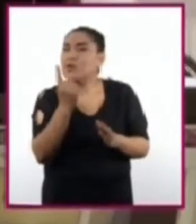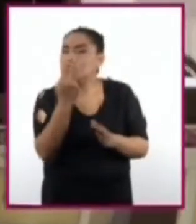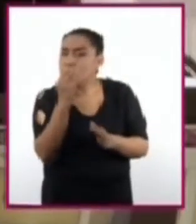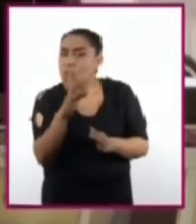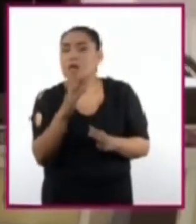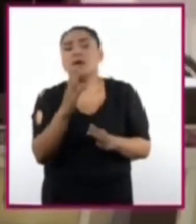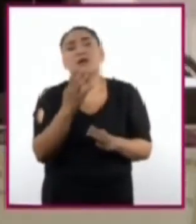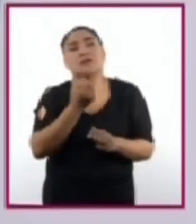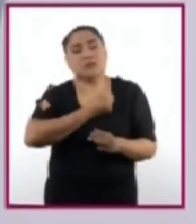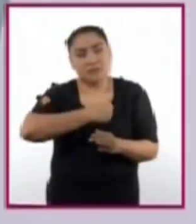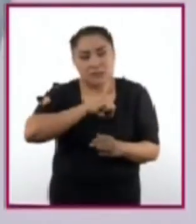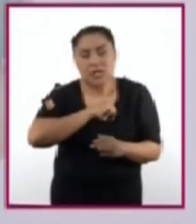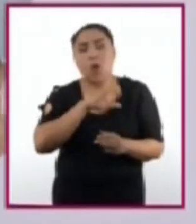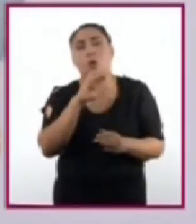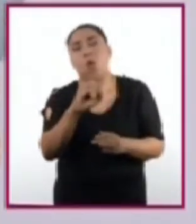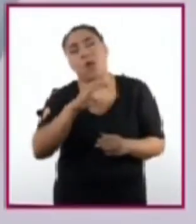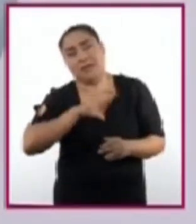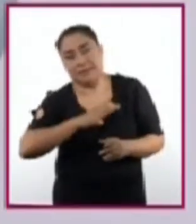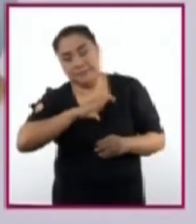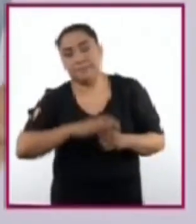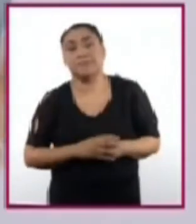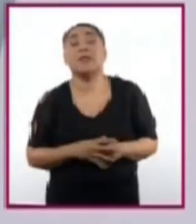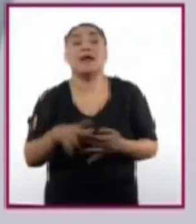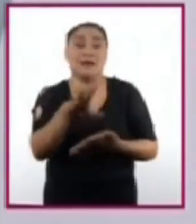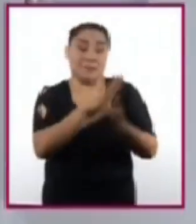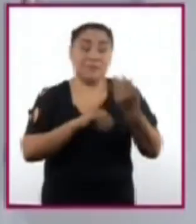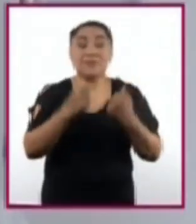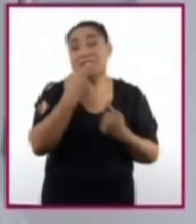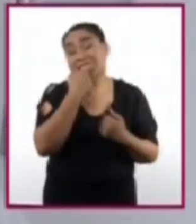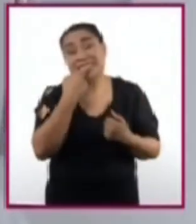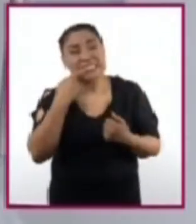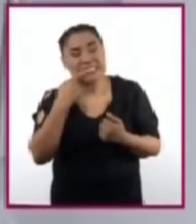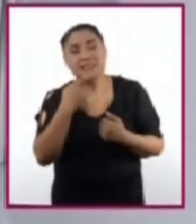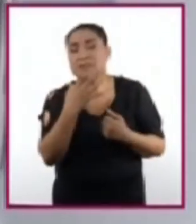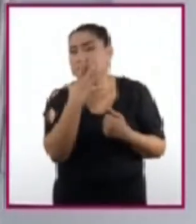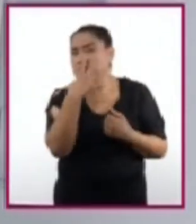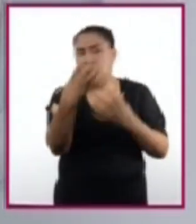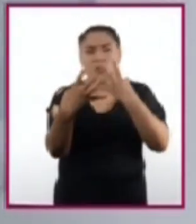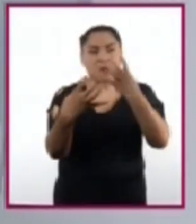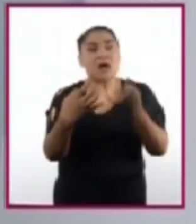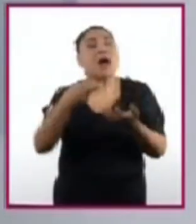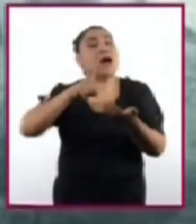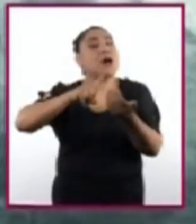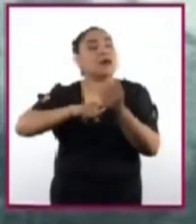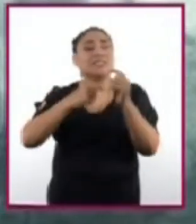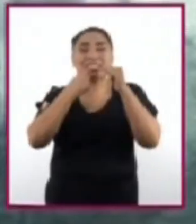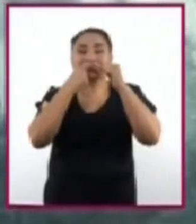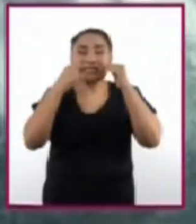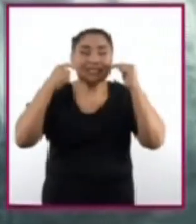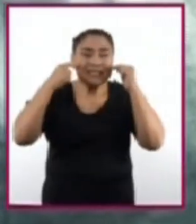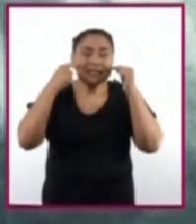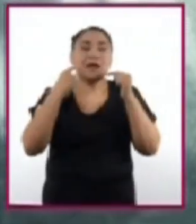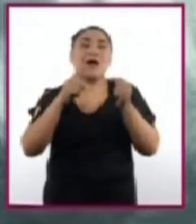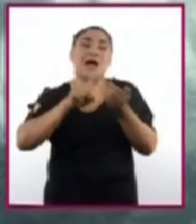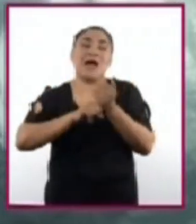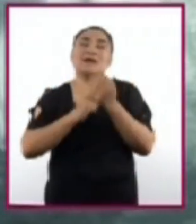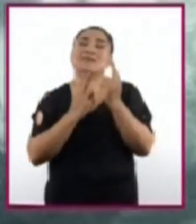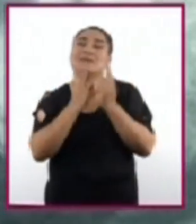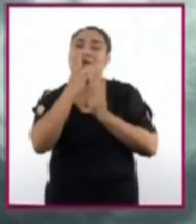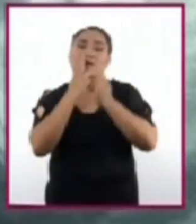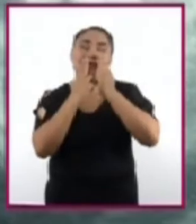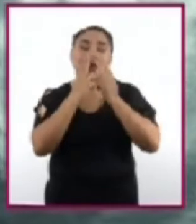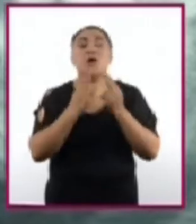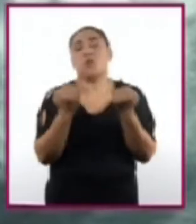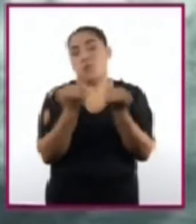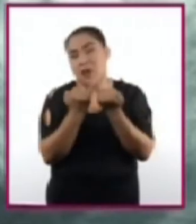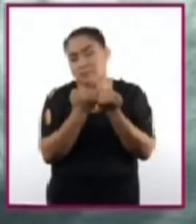malignas. En la radiología dental, se emplean para obtener imágenes del interior de los dientes y sus raíces, así